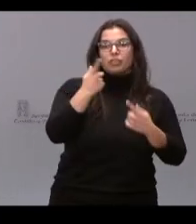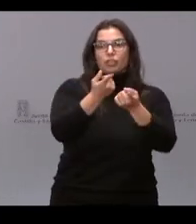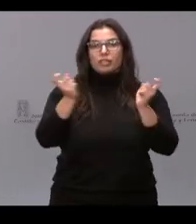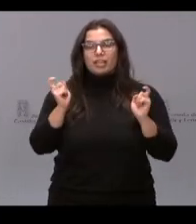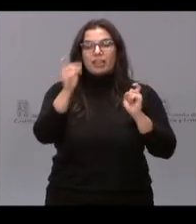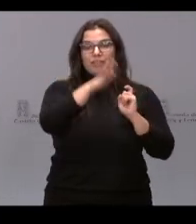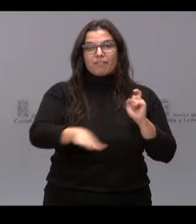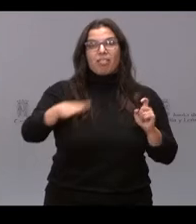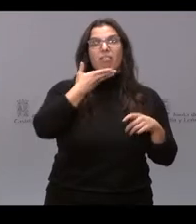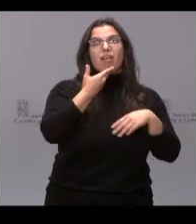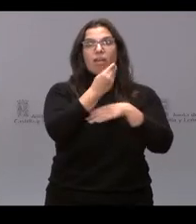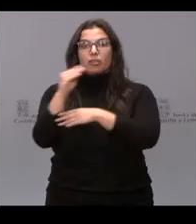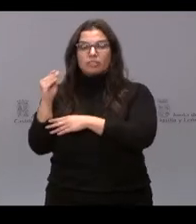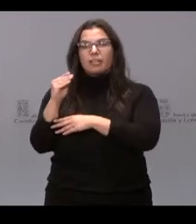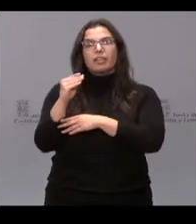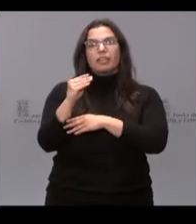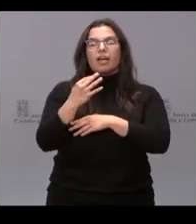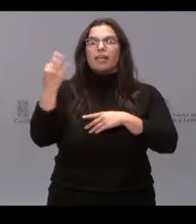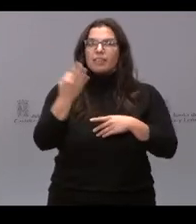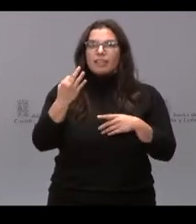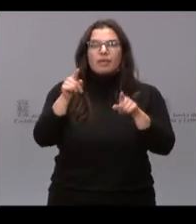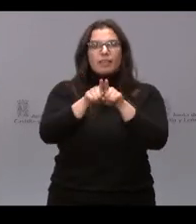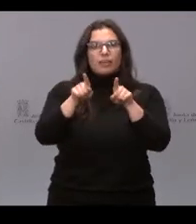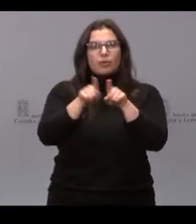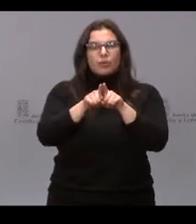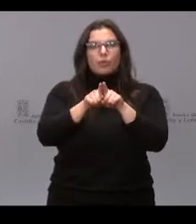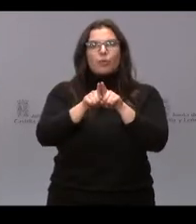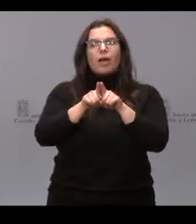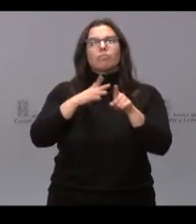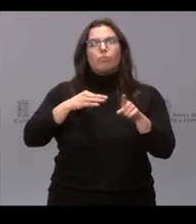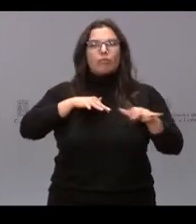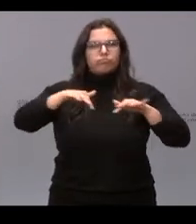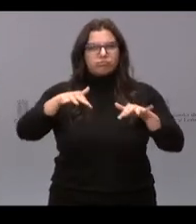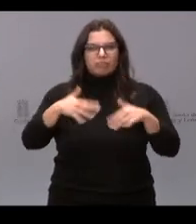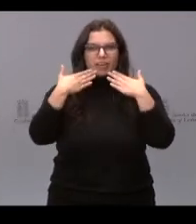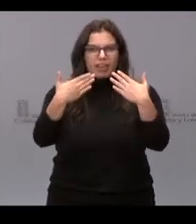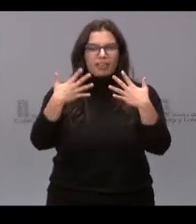adolescencia, es hora de trabajar, de proponer y de leccionar. Gracias.